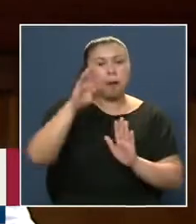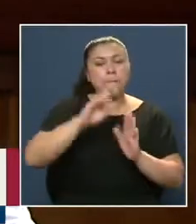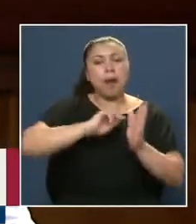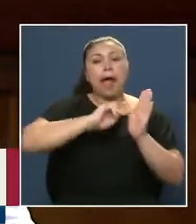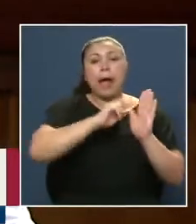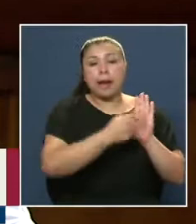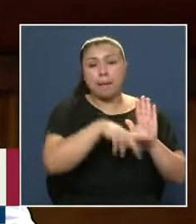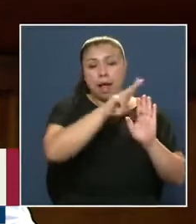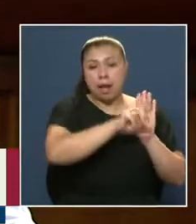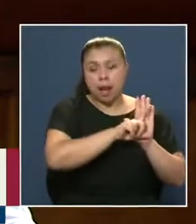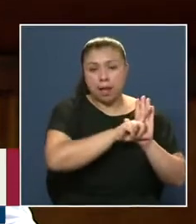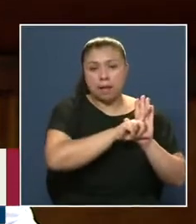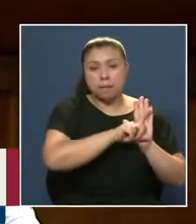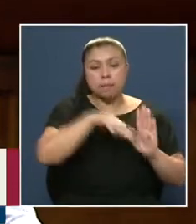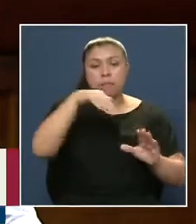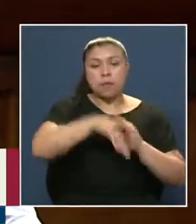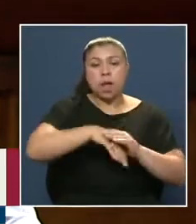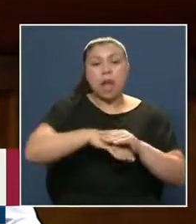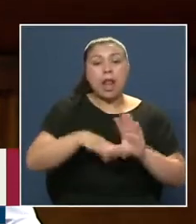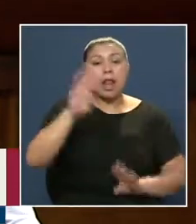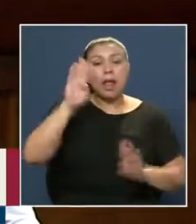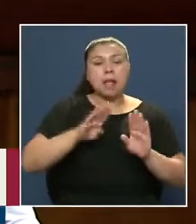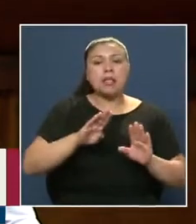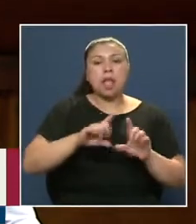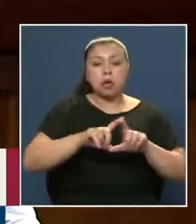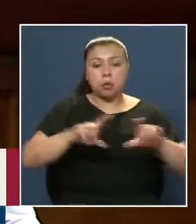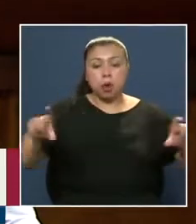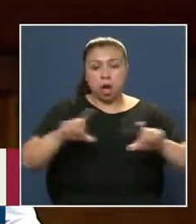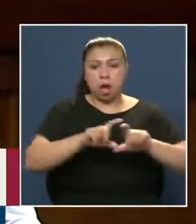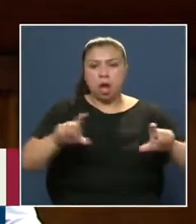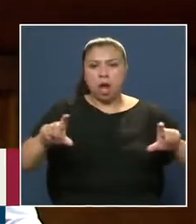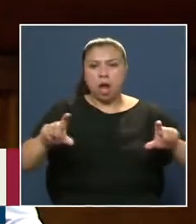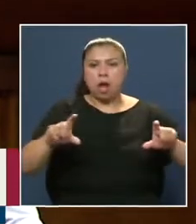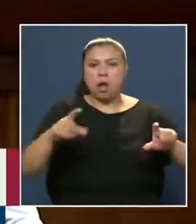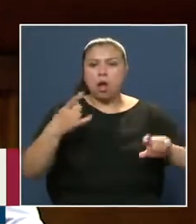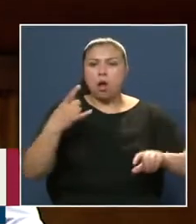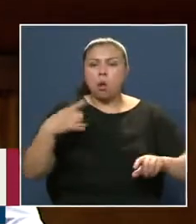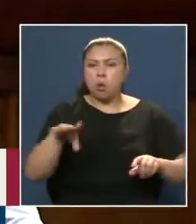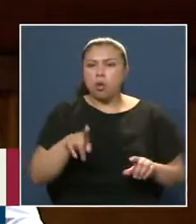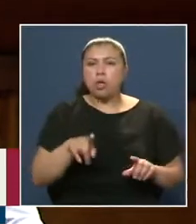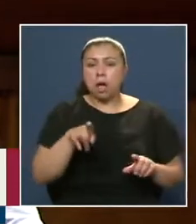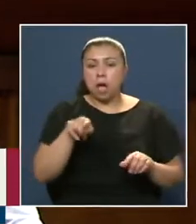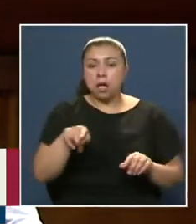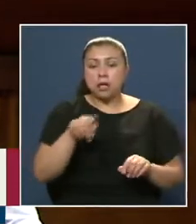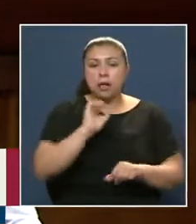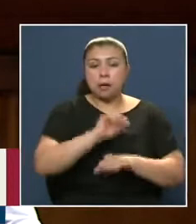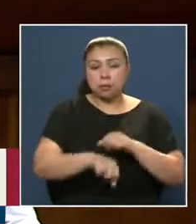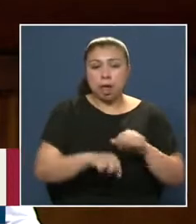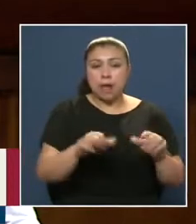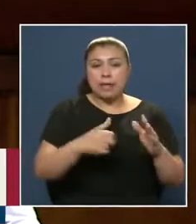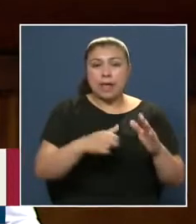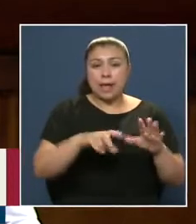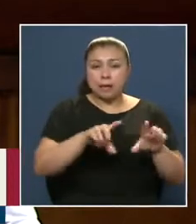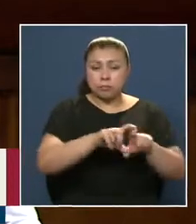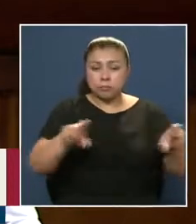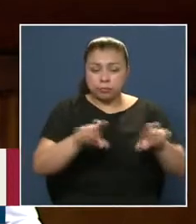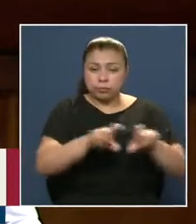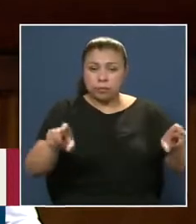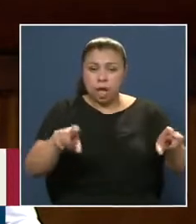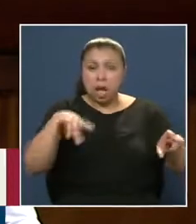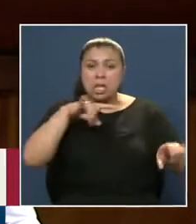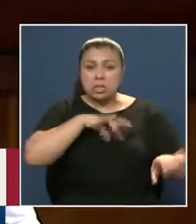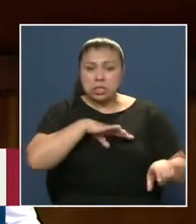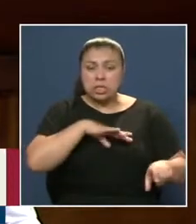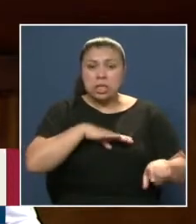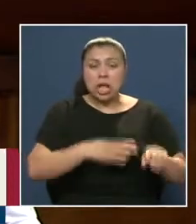modificación De la ley electoral Y la creación De la cédula Única Gracias a la aprobación De esa cédula Única Se pudo en Chile Marcar